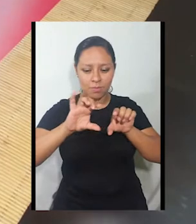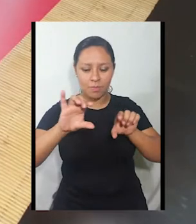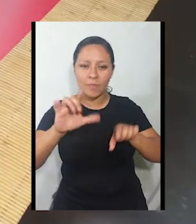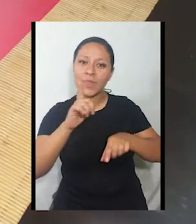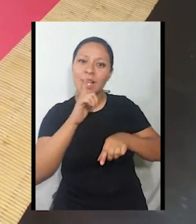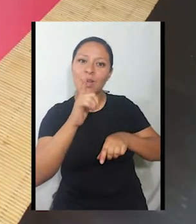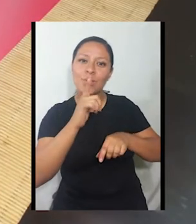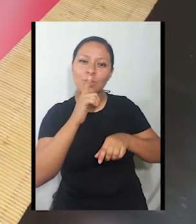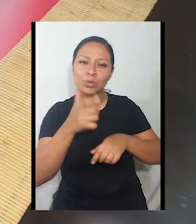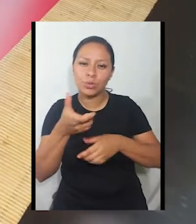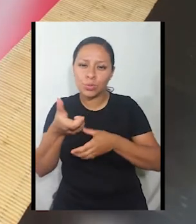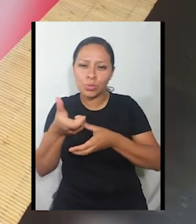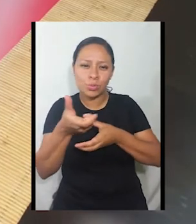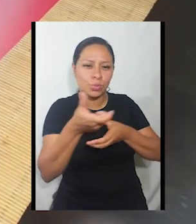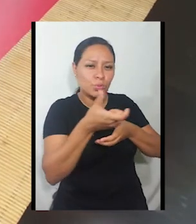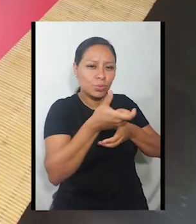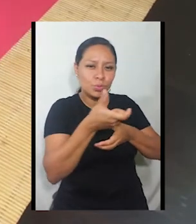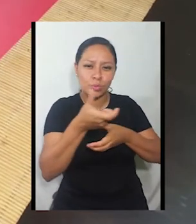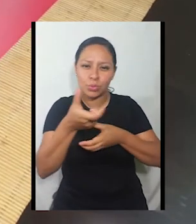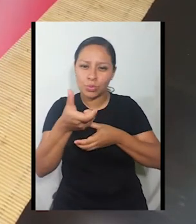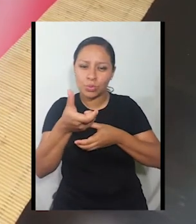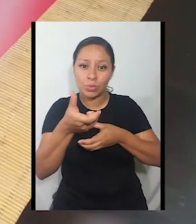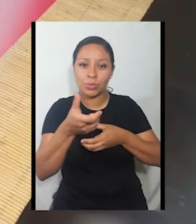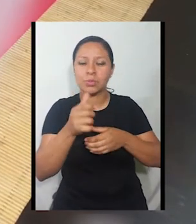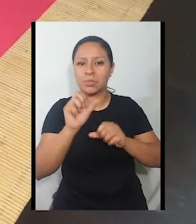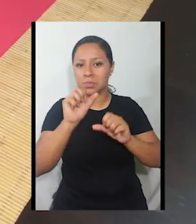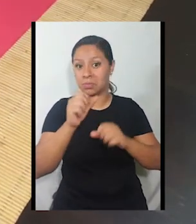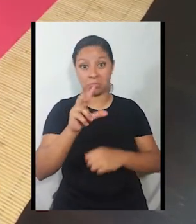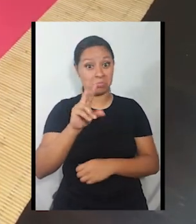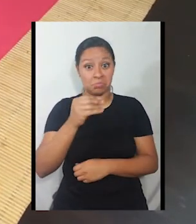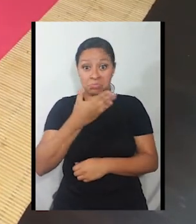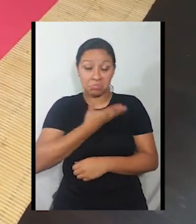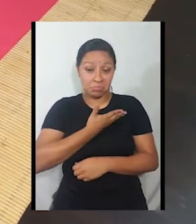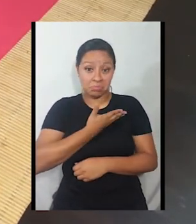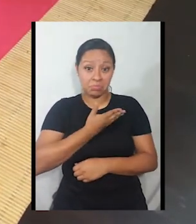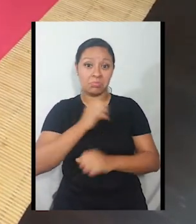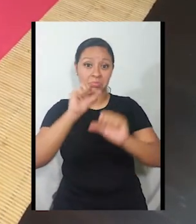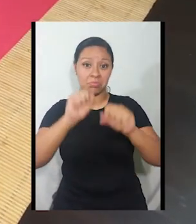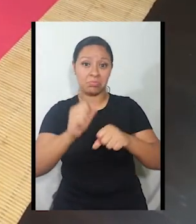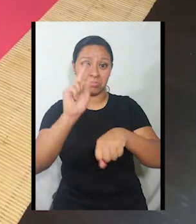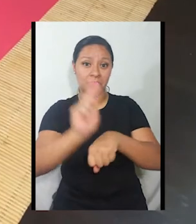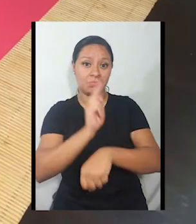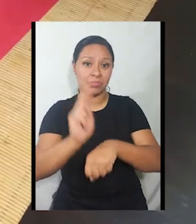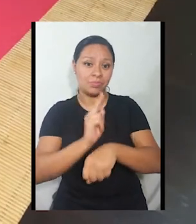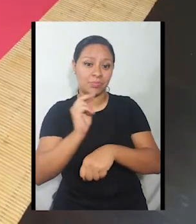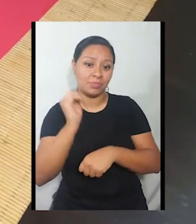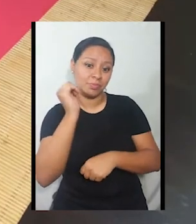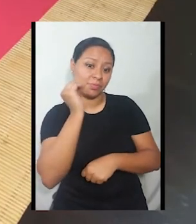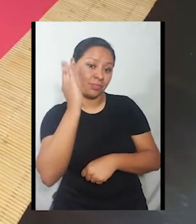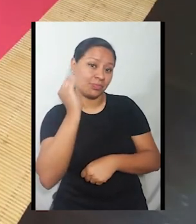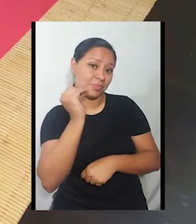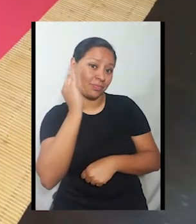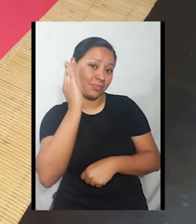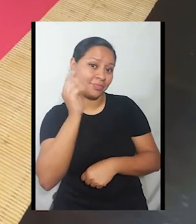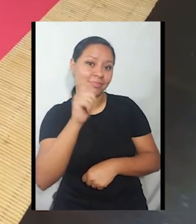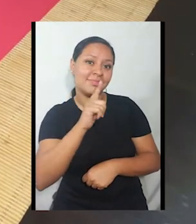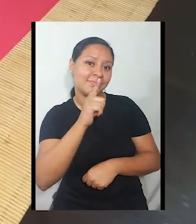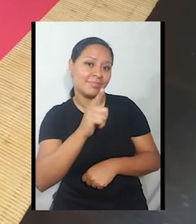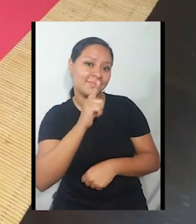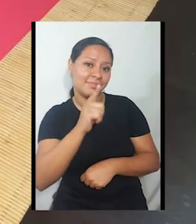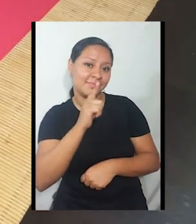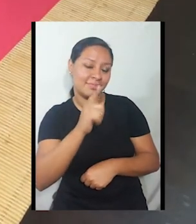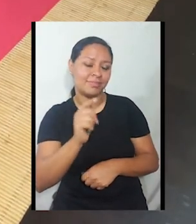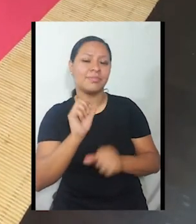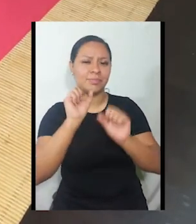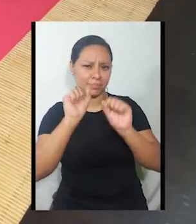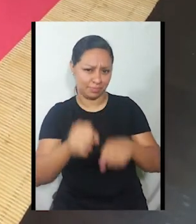Si ustedes no tienen un foco en casita, pueden utilizar una linterna de su celular. Como este. No hay ningún